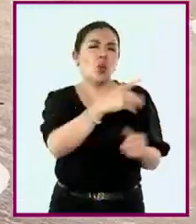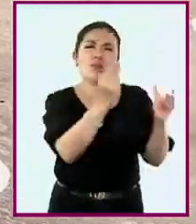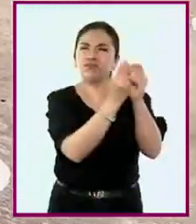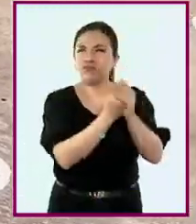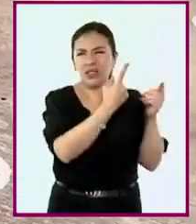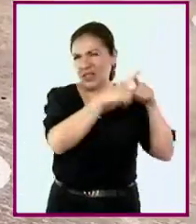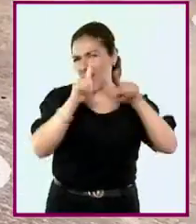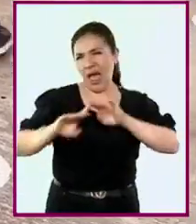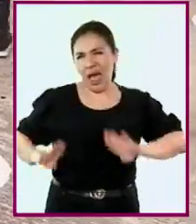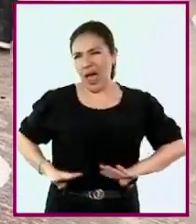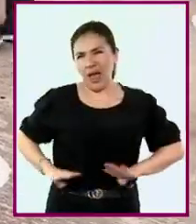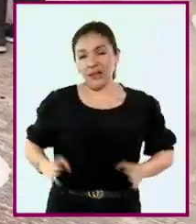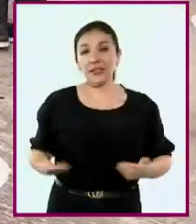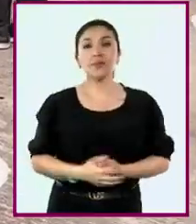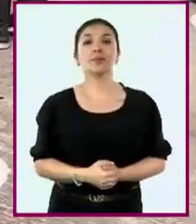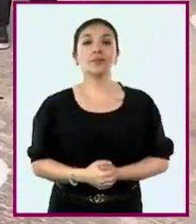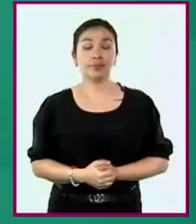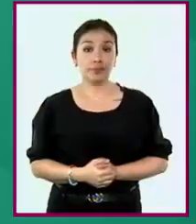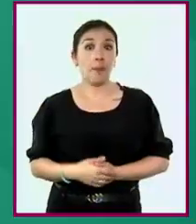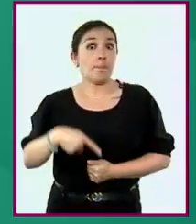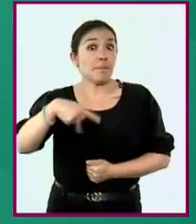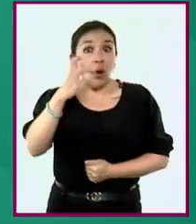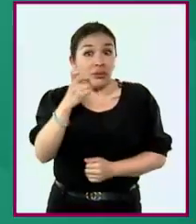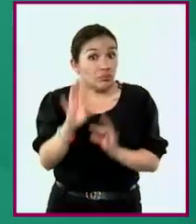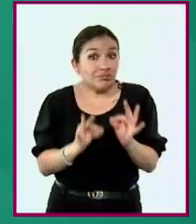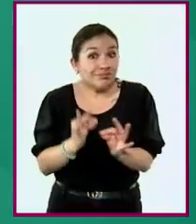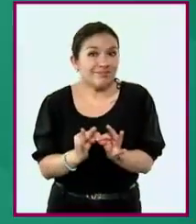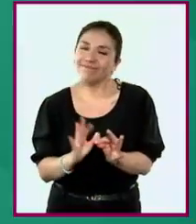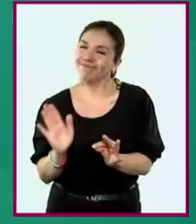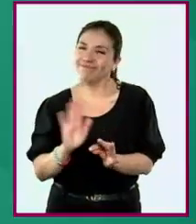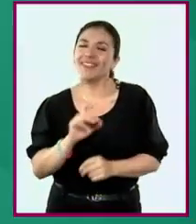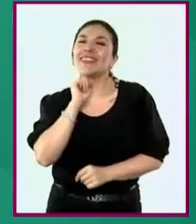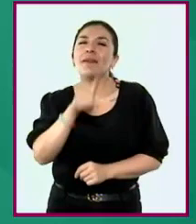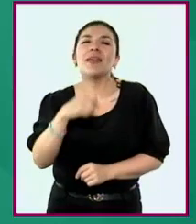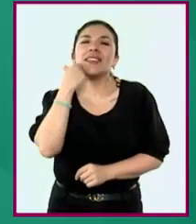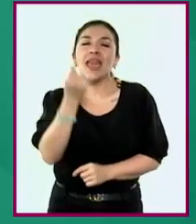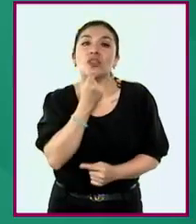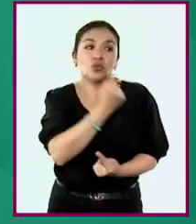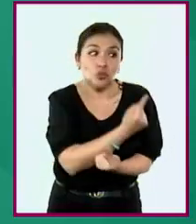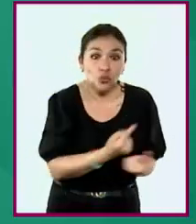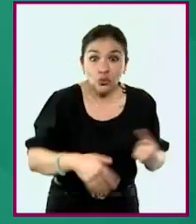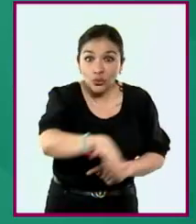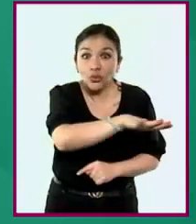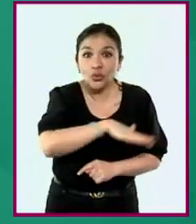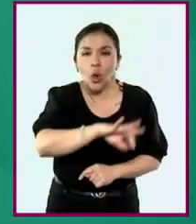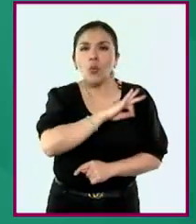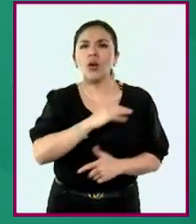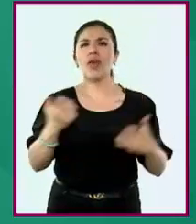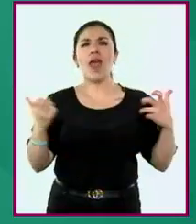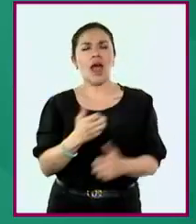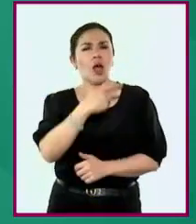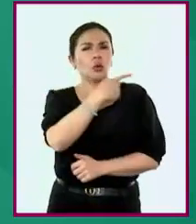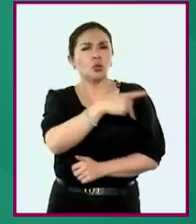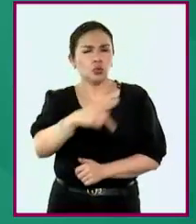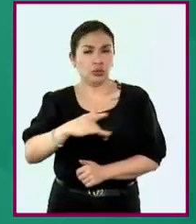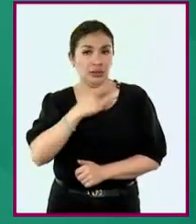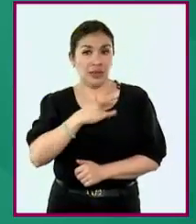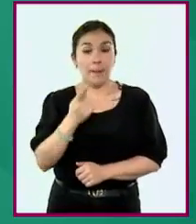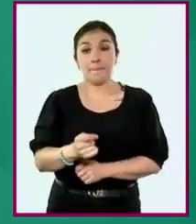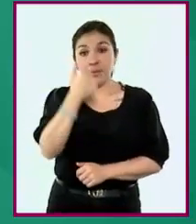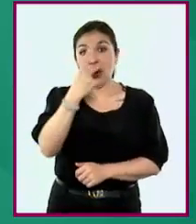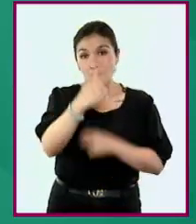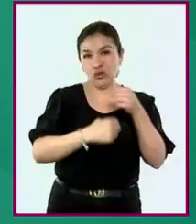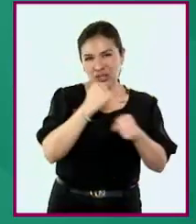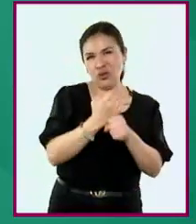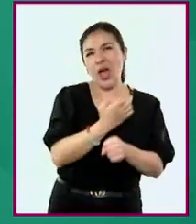estéticas, entre otras características. Pero eso no es todo. También se espera que niñas y niños construyan en los